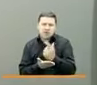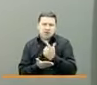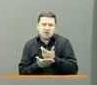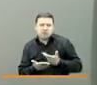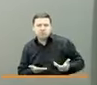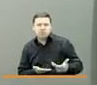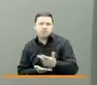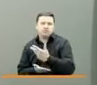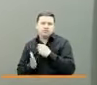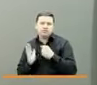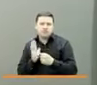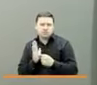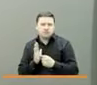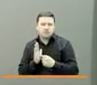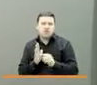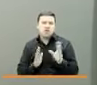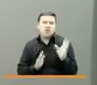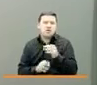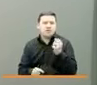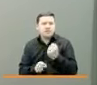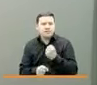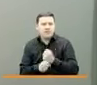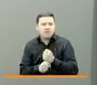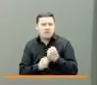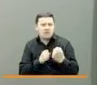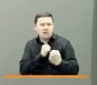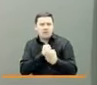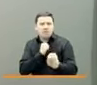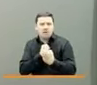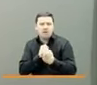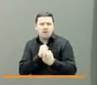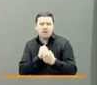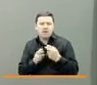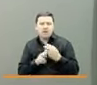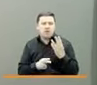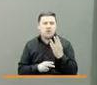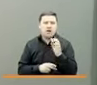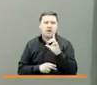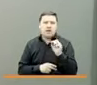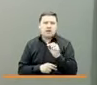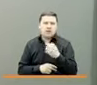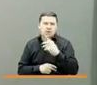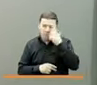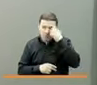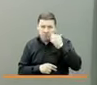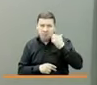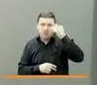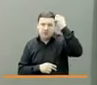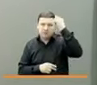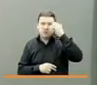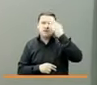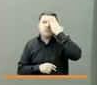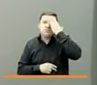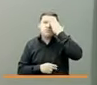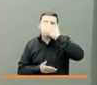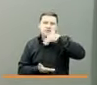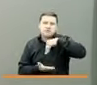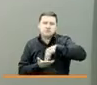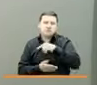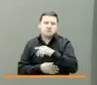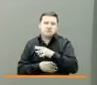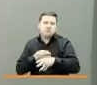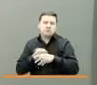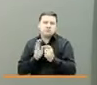con todo el trabajo y el apoyo de William Mancera, que es un profesional del Centro de Memoria, además